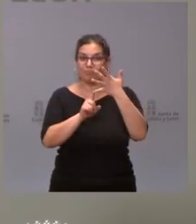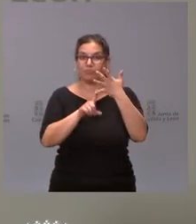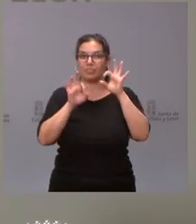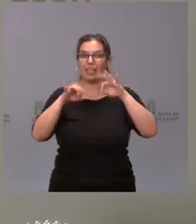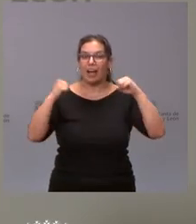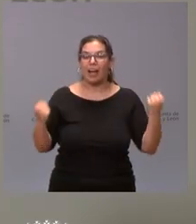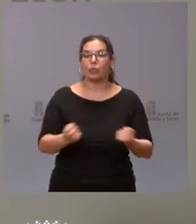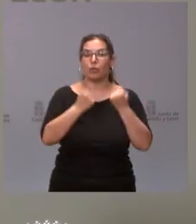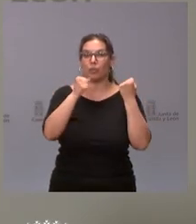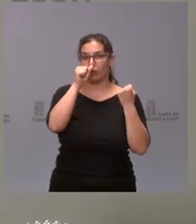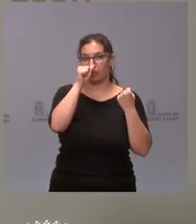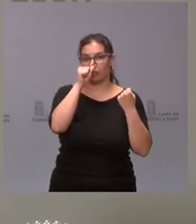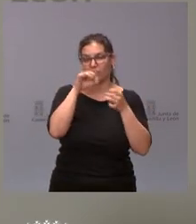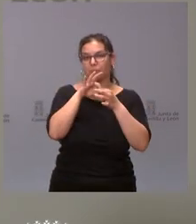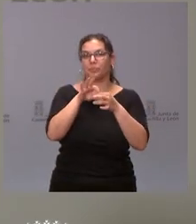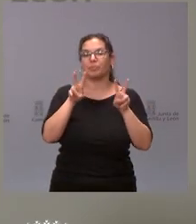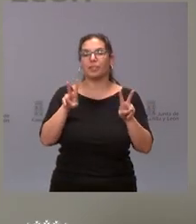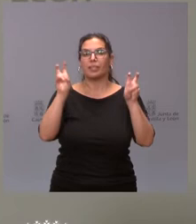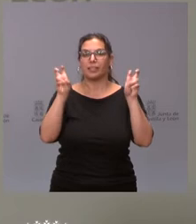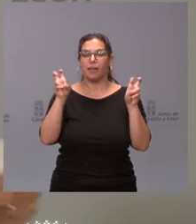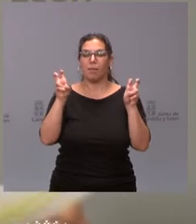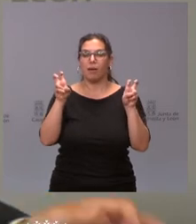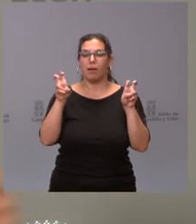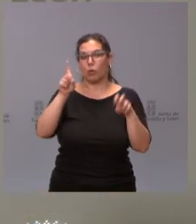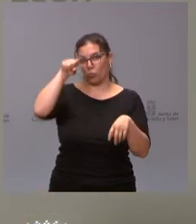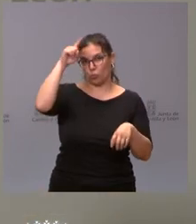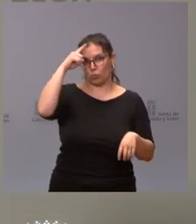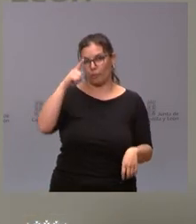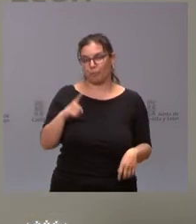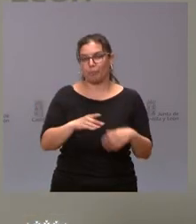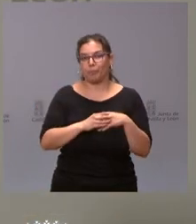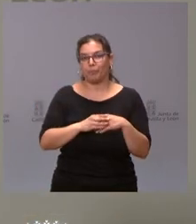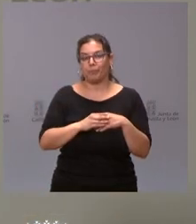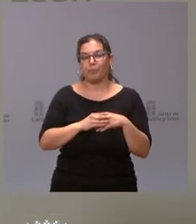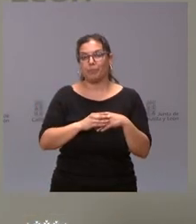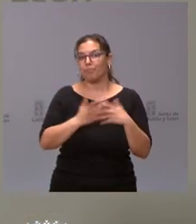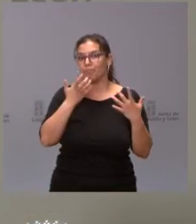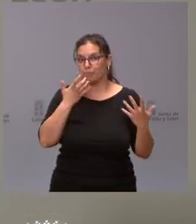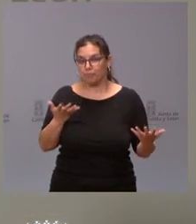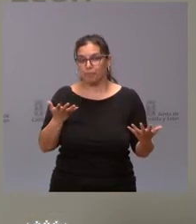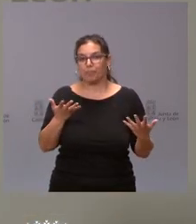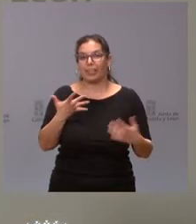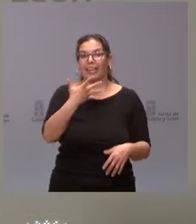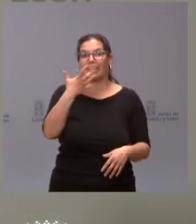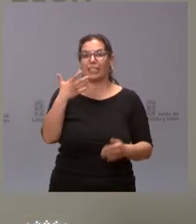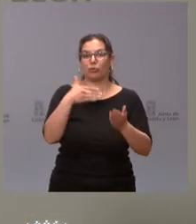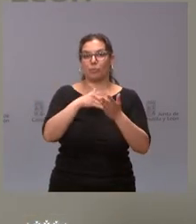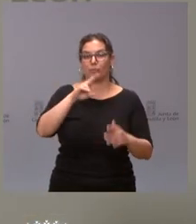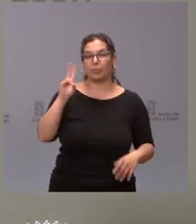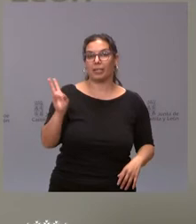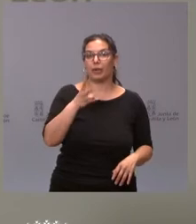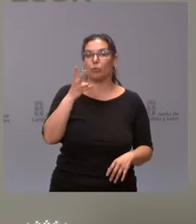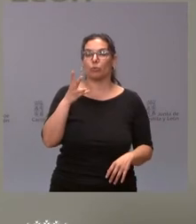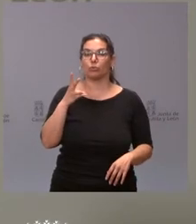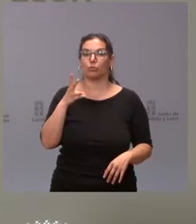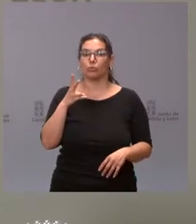actuaciones en materia cultural que incluye 500.000 euros para